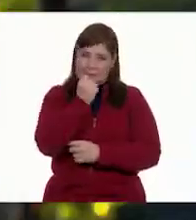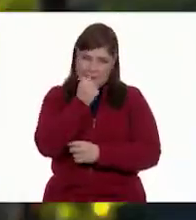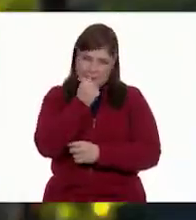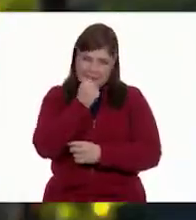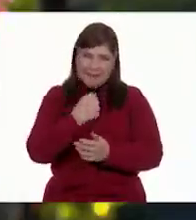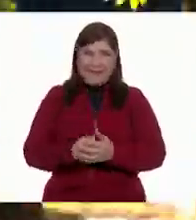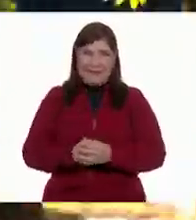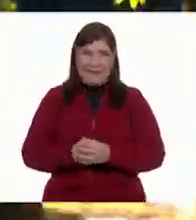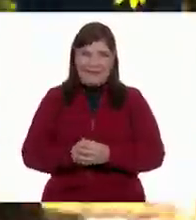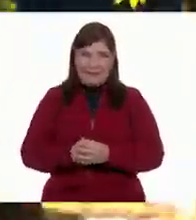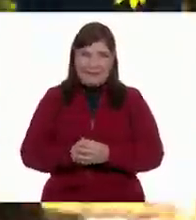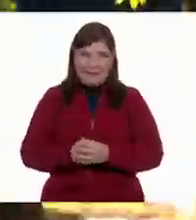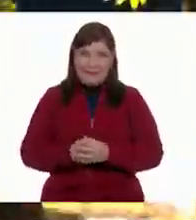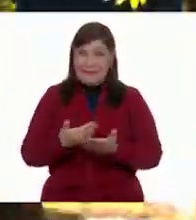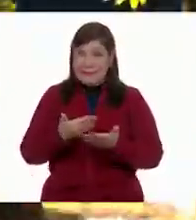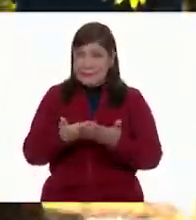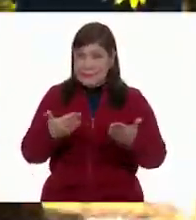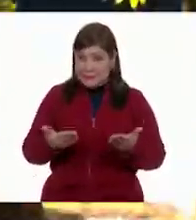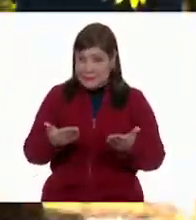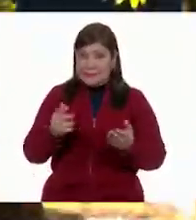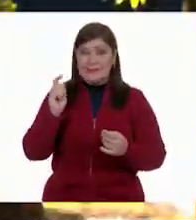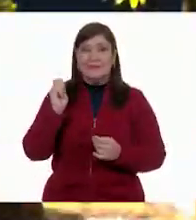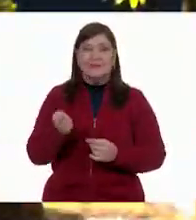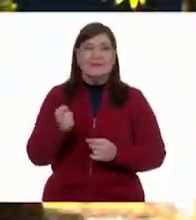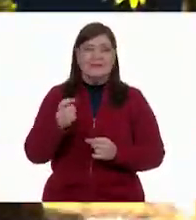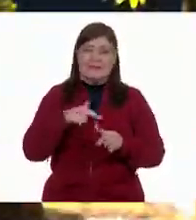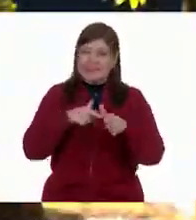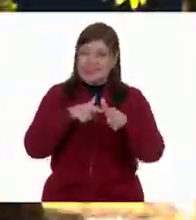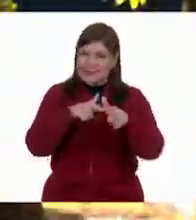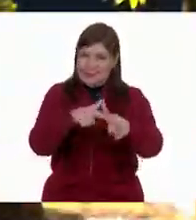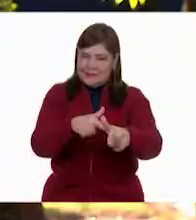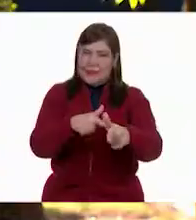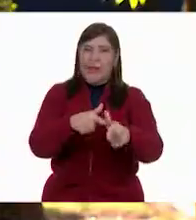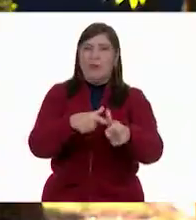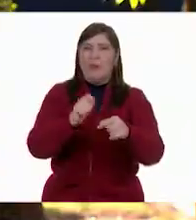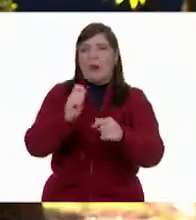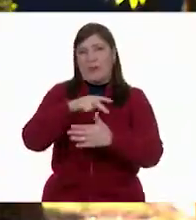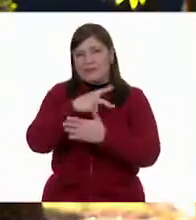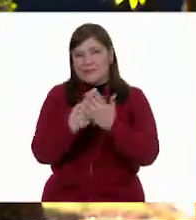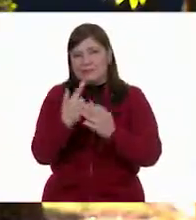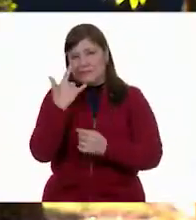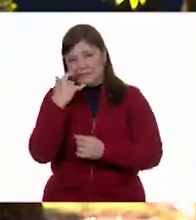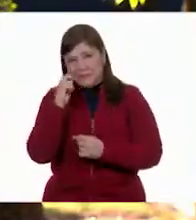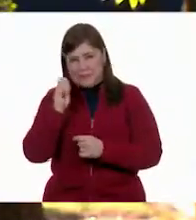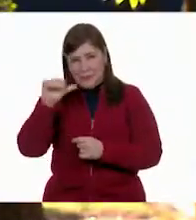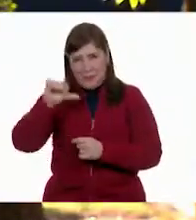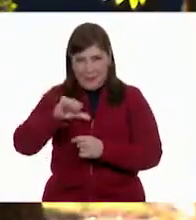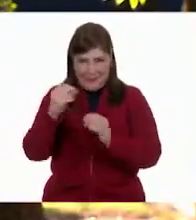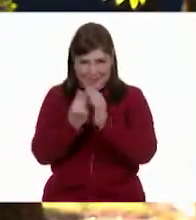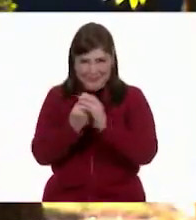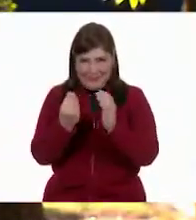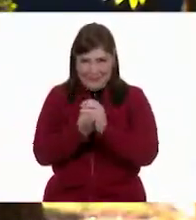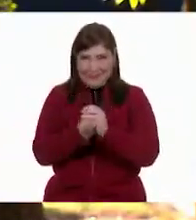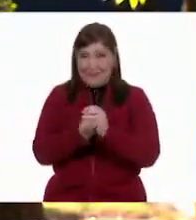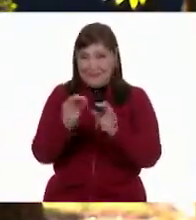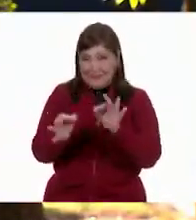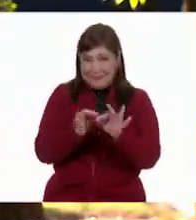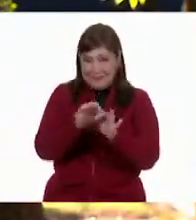segundos. Ahora es momento de continuar con el programa de hoy. ¿Listas?